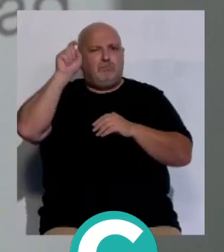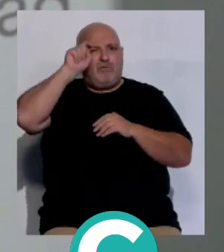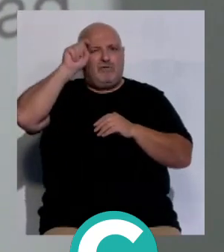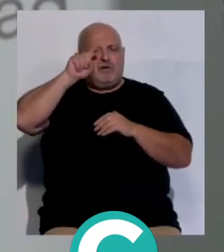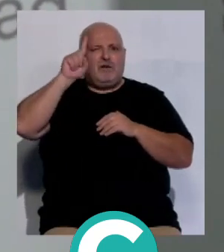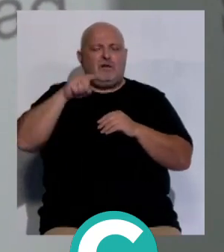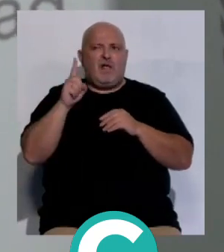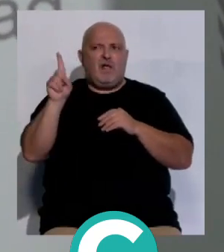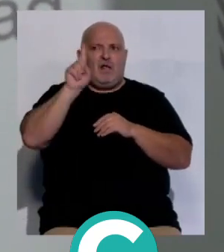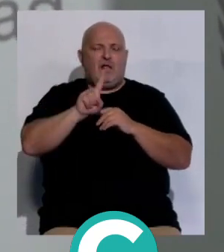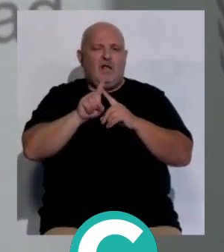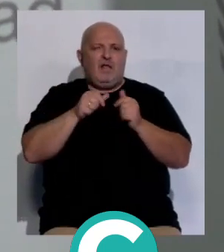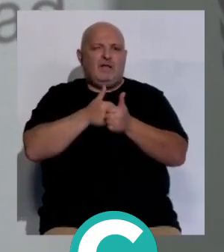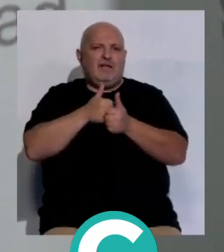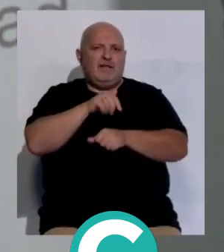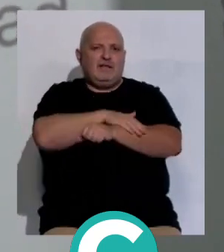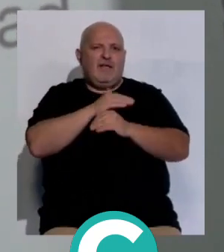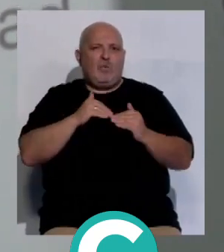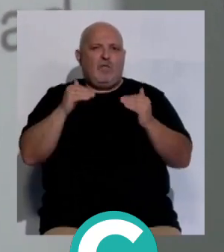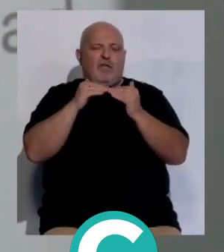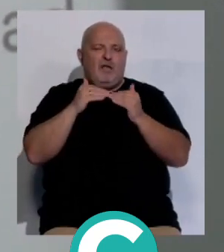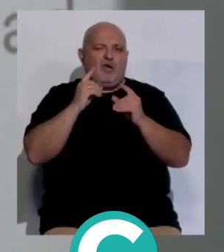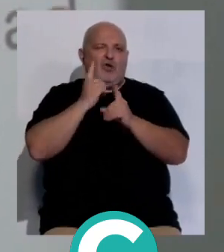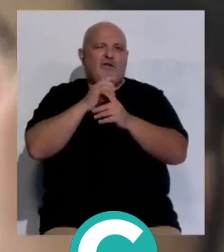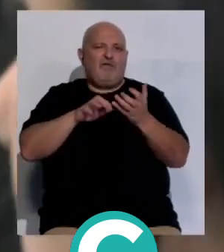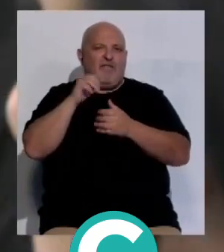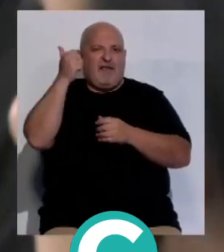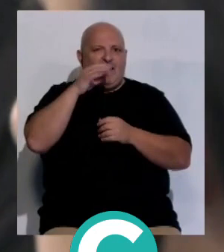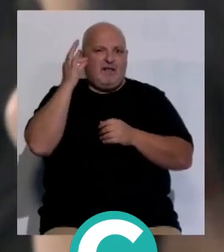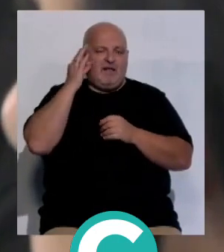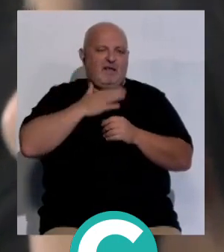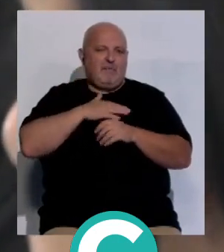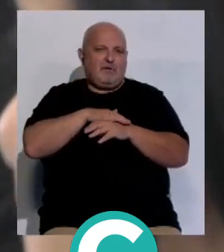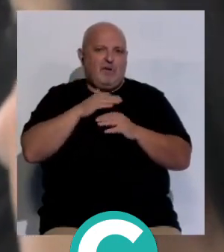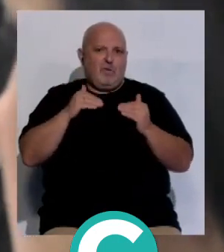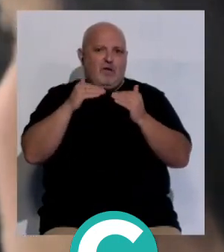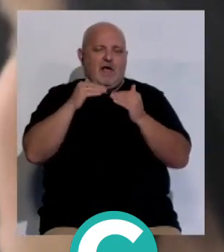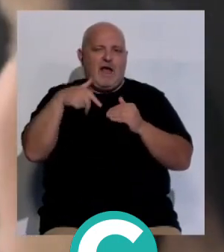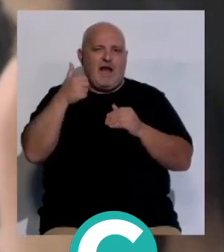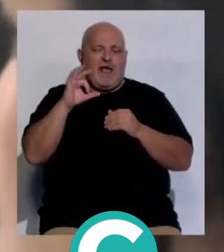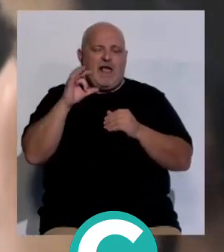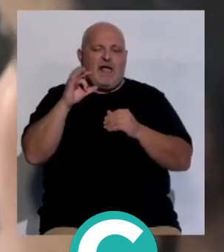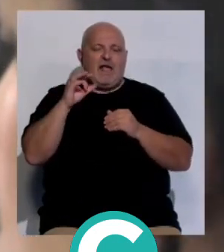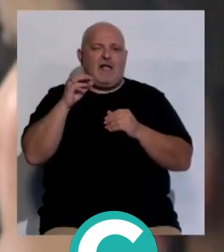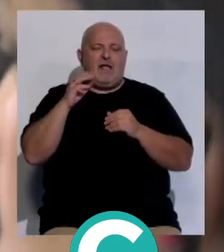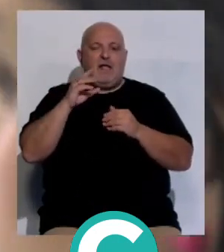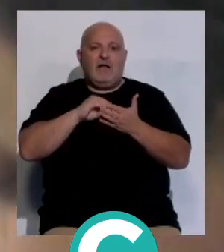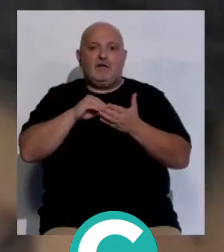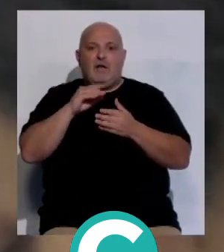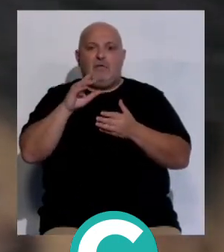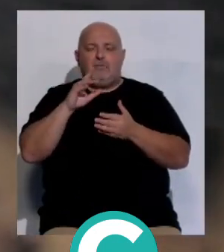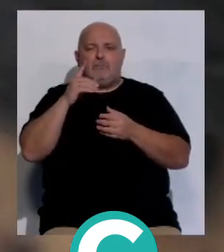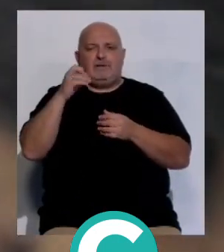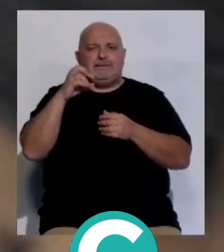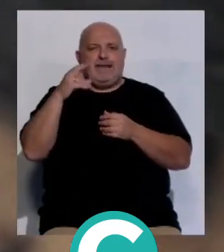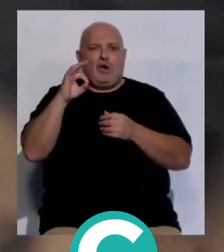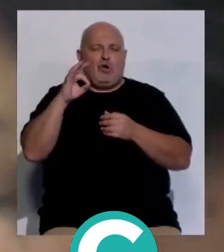destaca la presencia de la Secretaría de Estado de Igualdad y contra la Violencia de Género del Ministerio de Igualdad, Ángela Rodríguez Pamp, el escritor y periodista